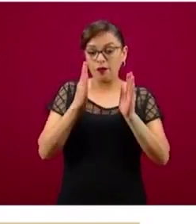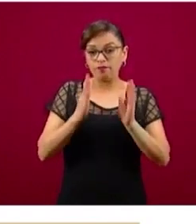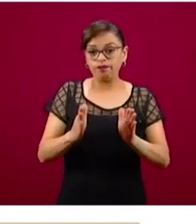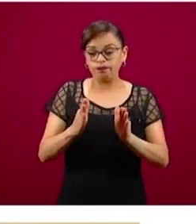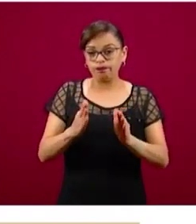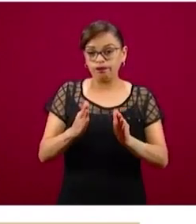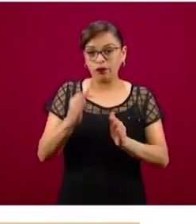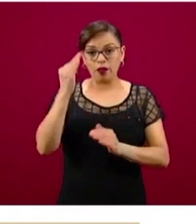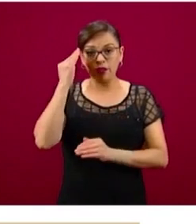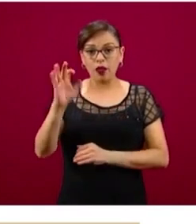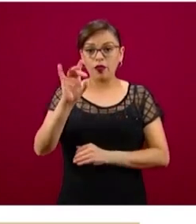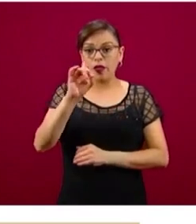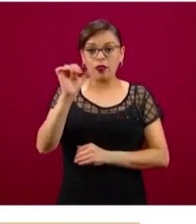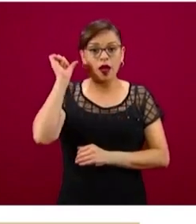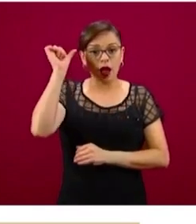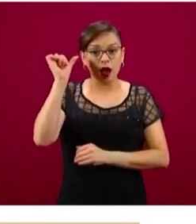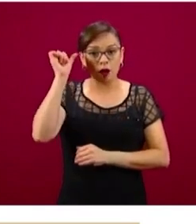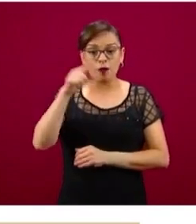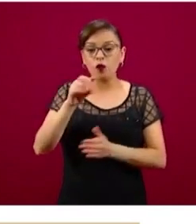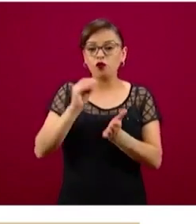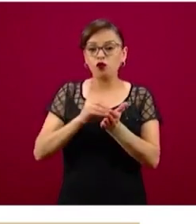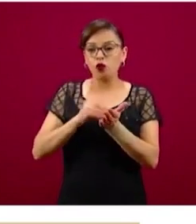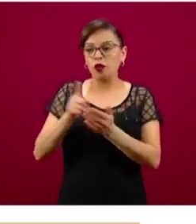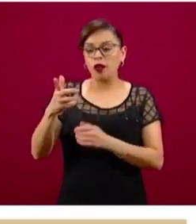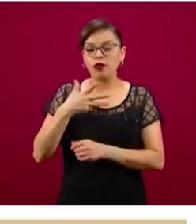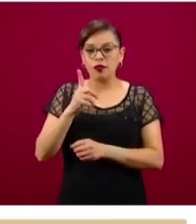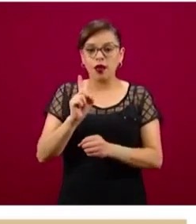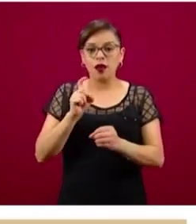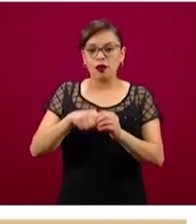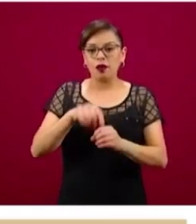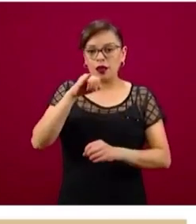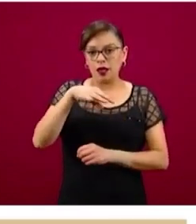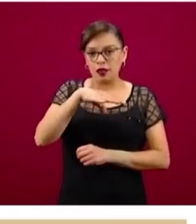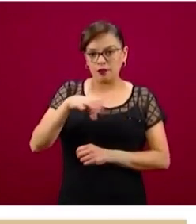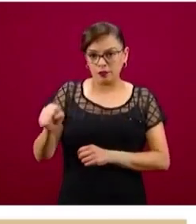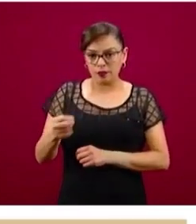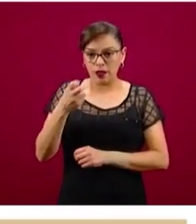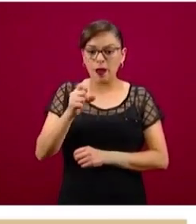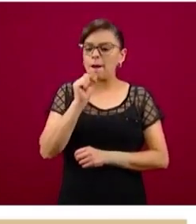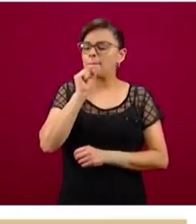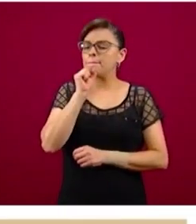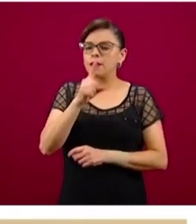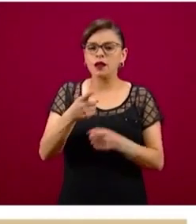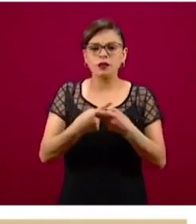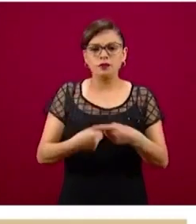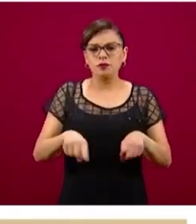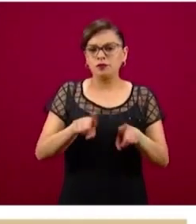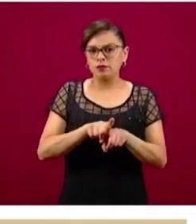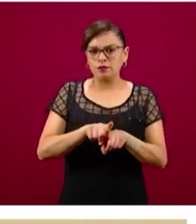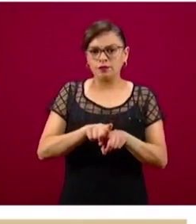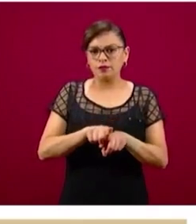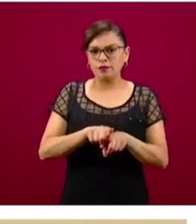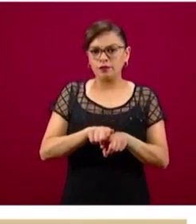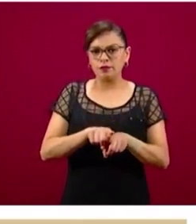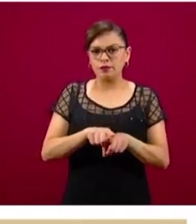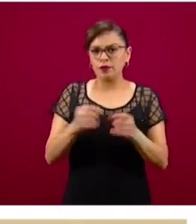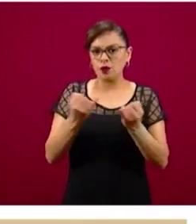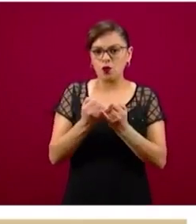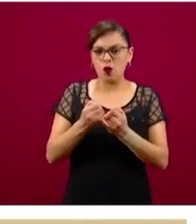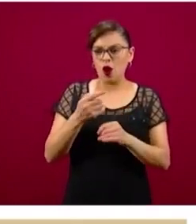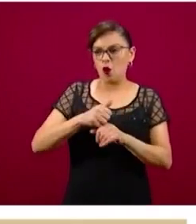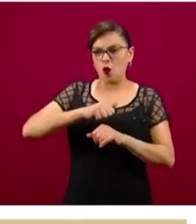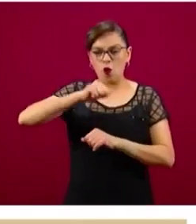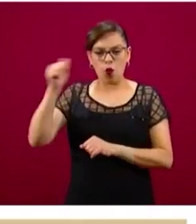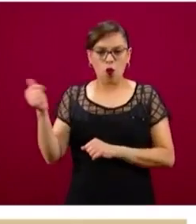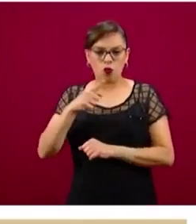vigentes en el Instituto Mexicano del Seguro Social. El crédito es exactamente en las mismas condiciones que se estableció el otro, en 25